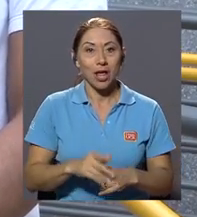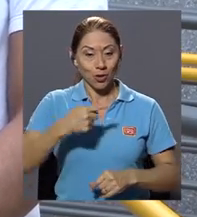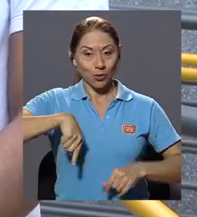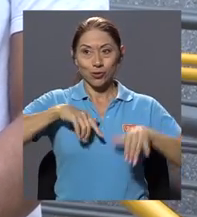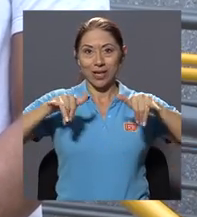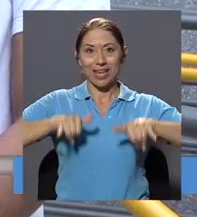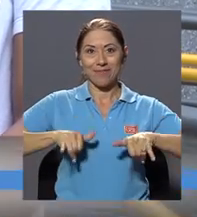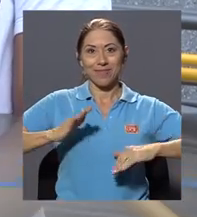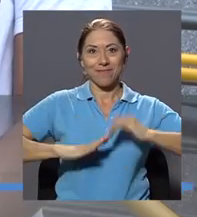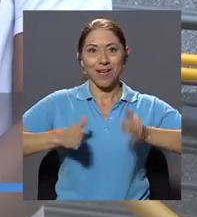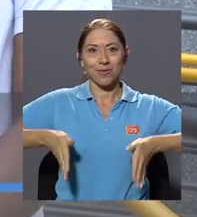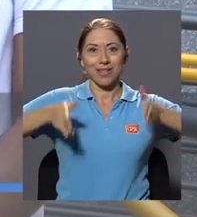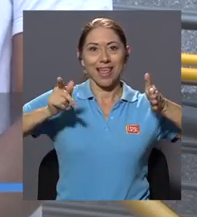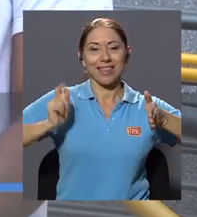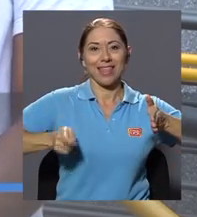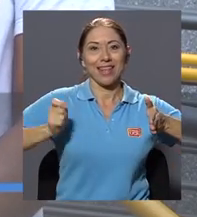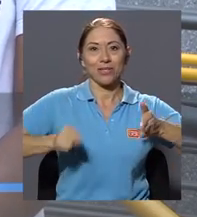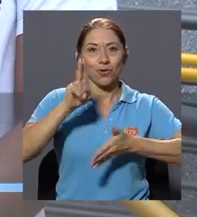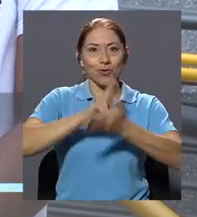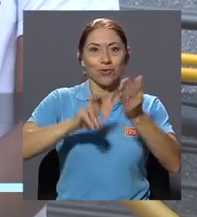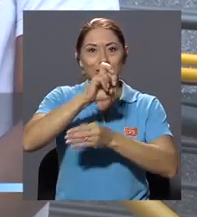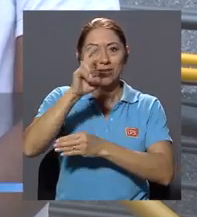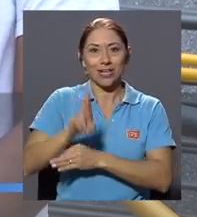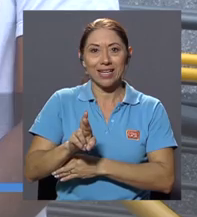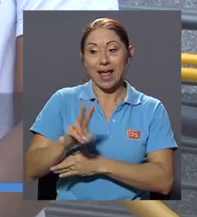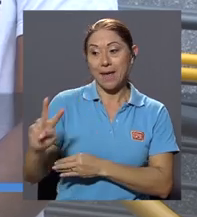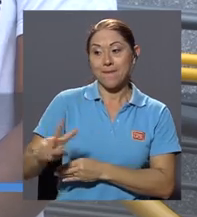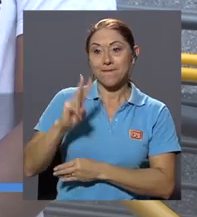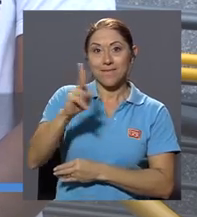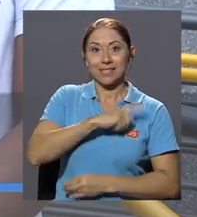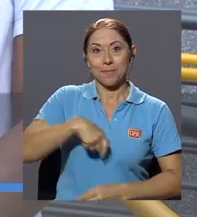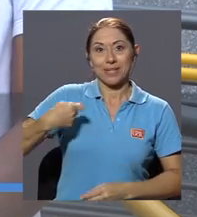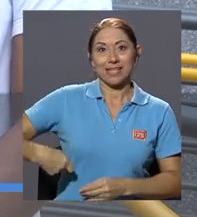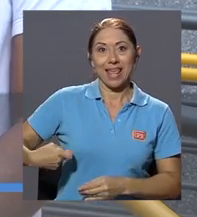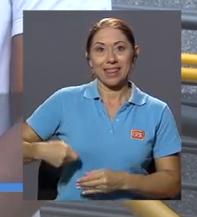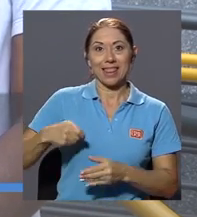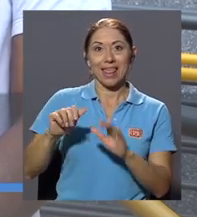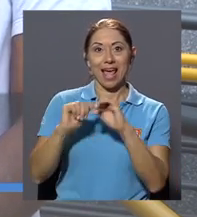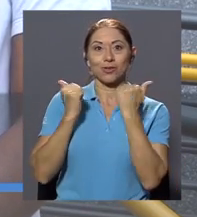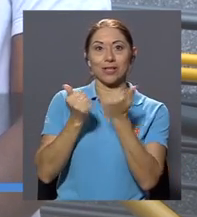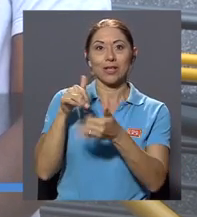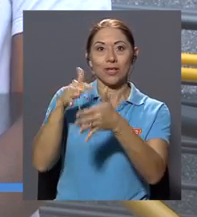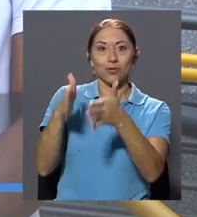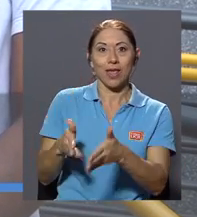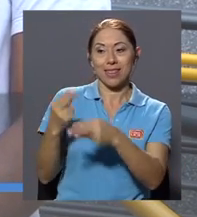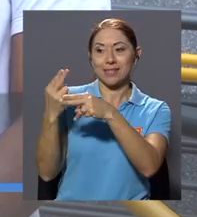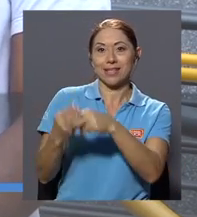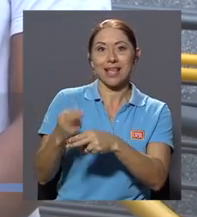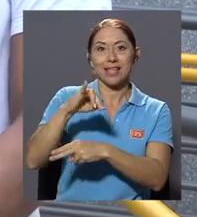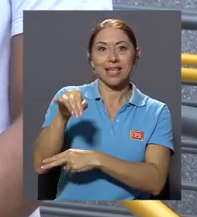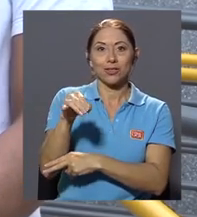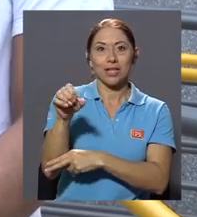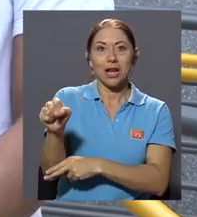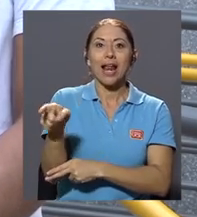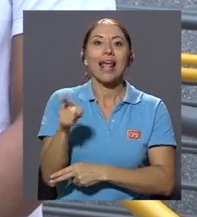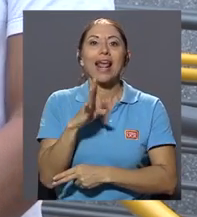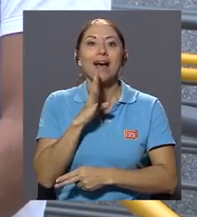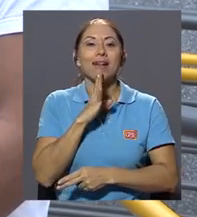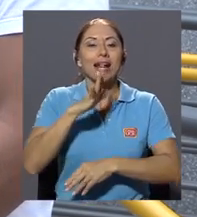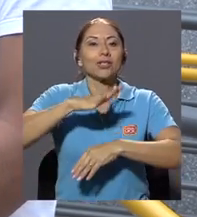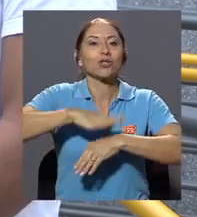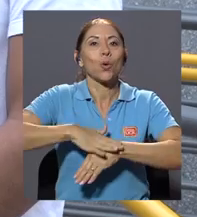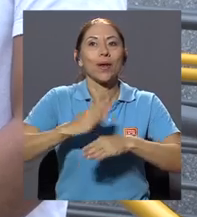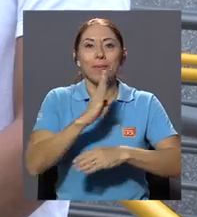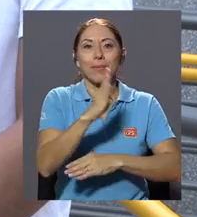Facultad de Derecho de la Universidad de Costa Rica con Jason Salazar, vicepresidente de la Asociación de Estudiantes, quien nos hablará un poco sobre la Biblioteca de Derecho.